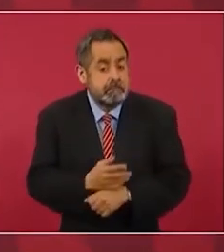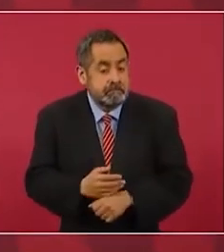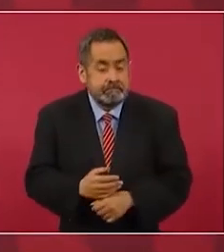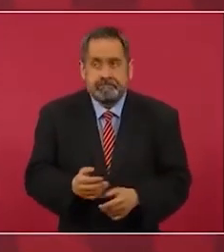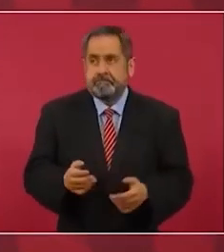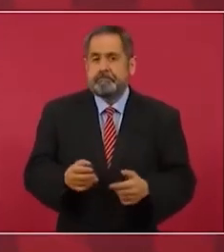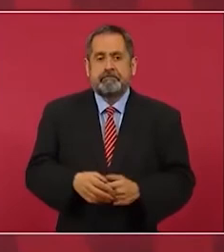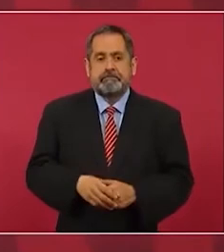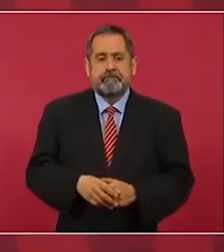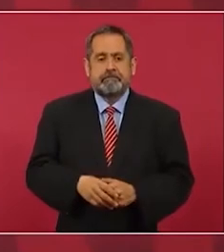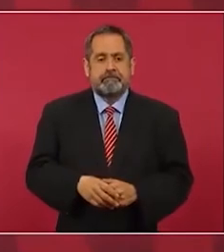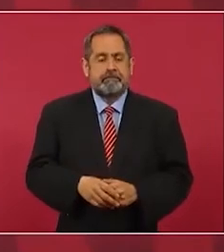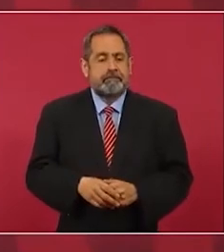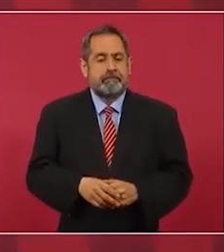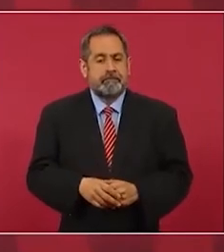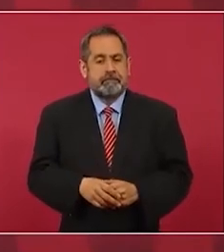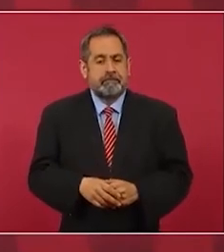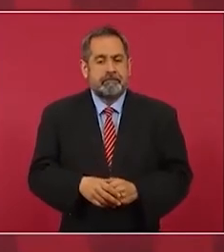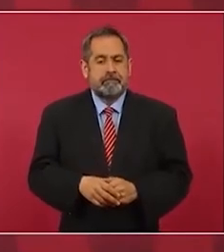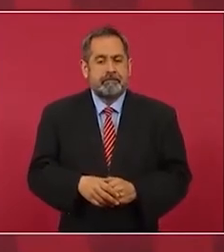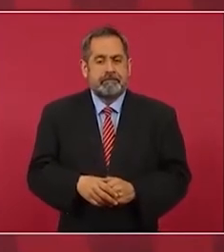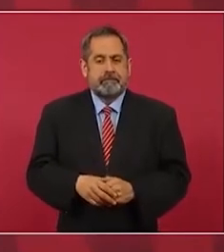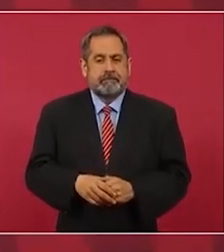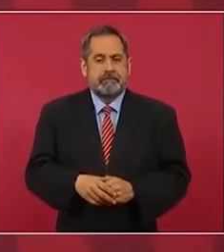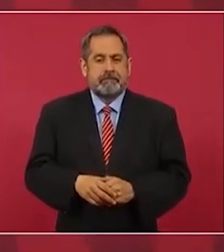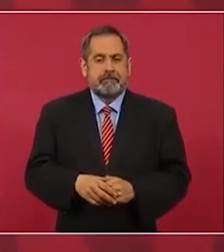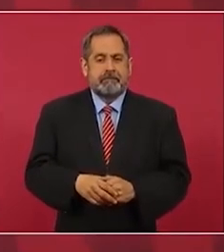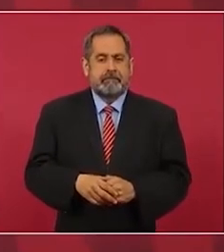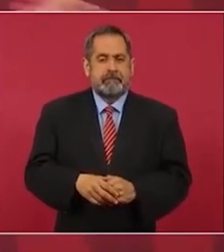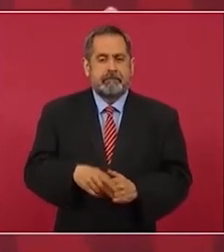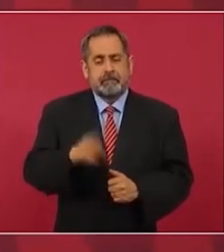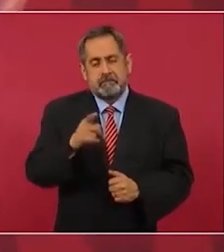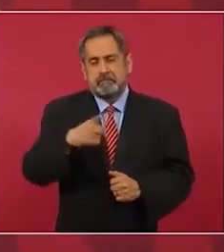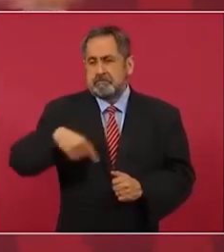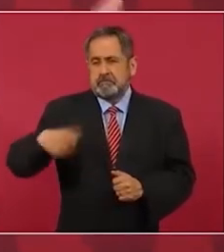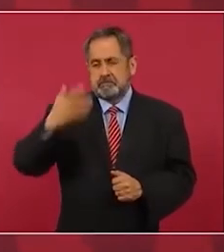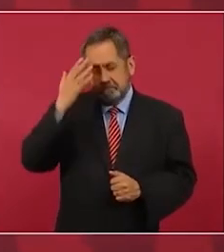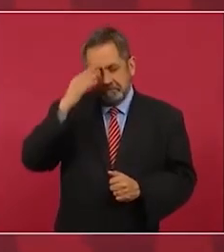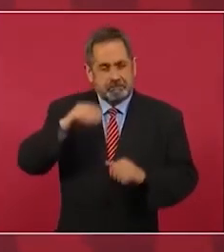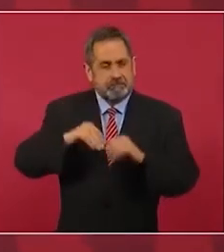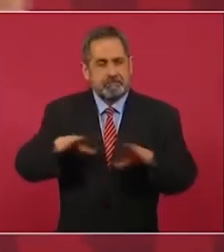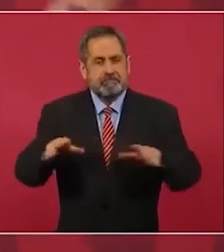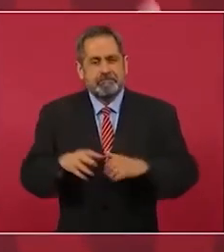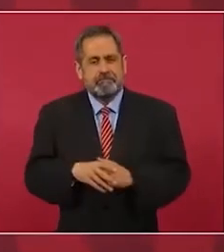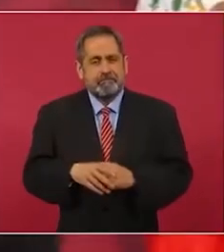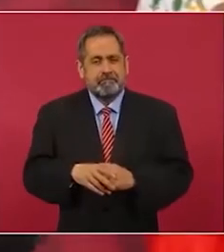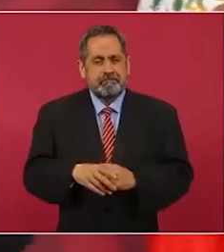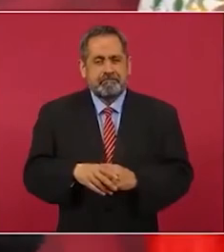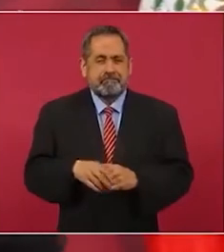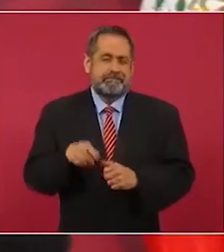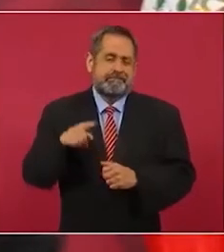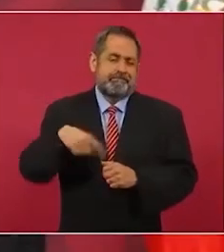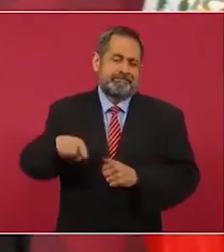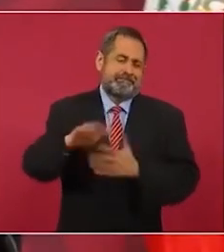este se supo la delincuencia